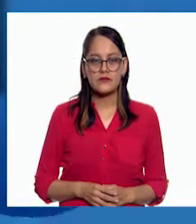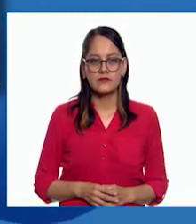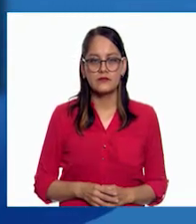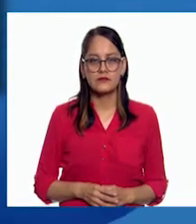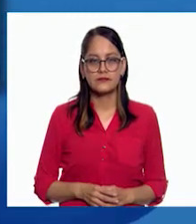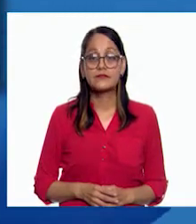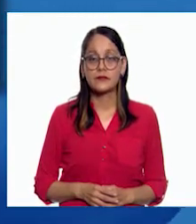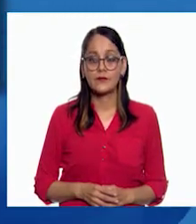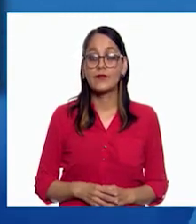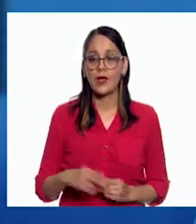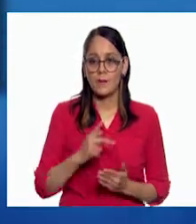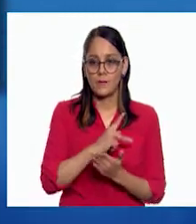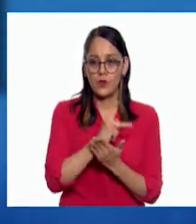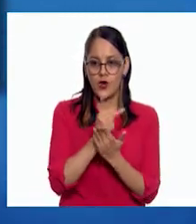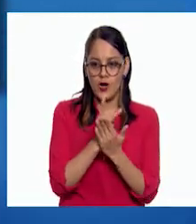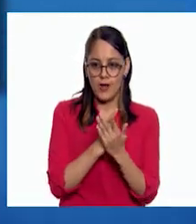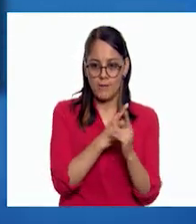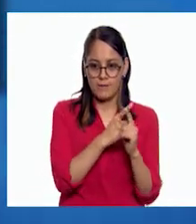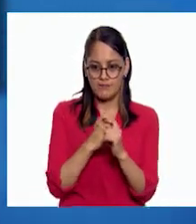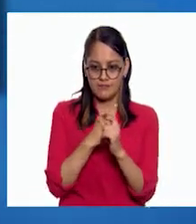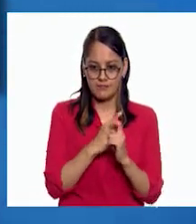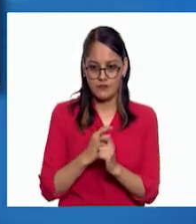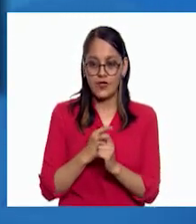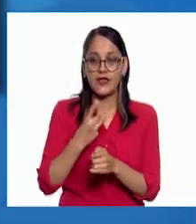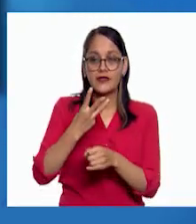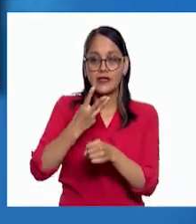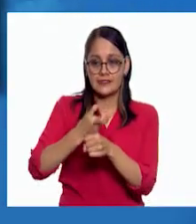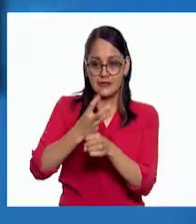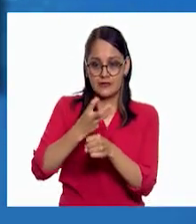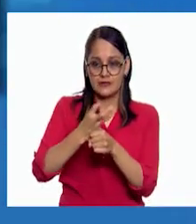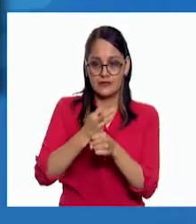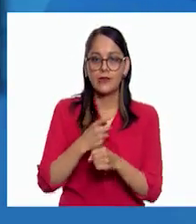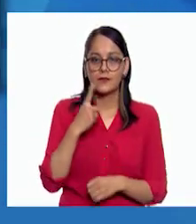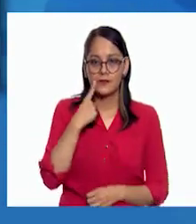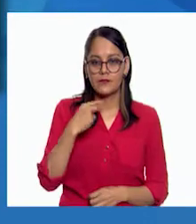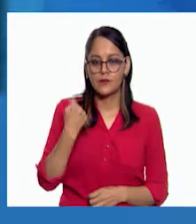Programación tercero de primaria. Lección estructura sólida.